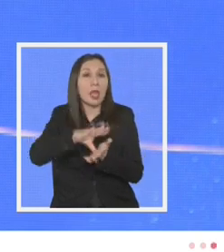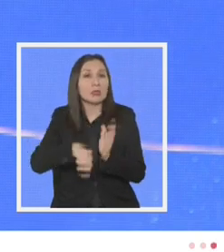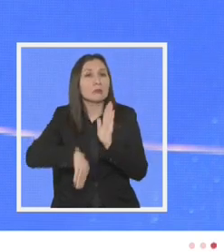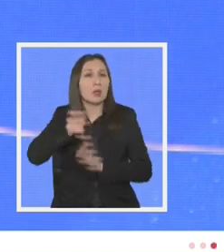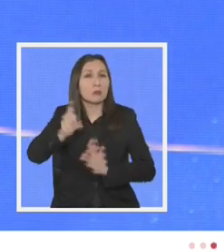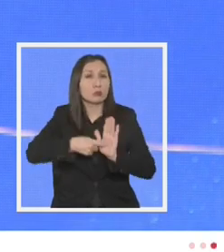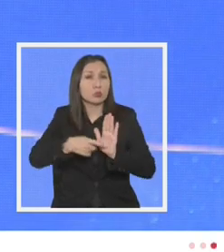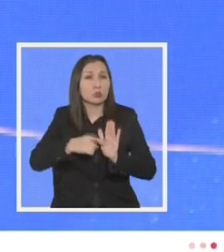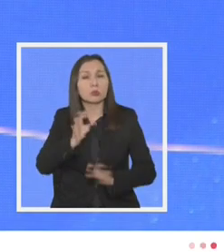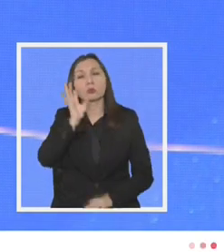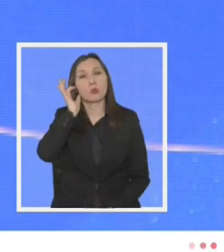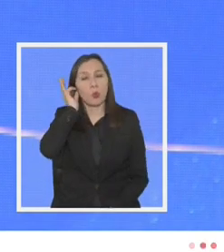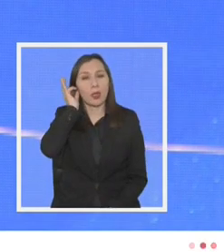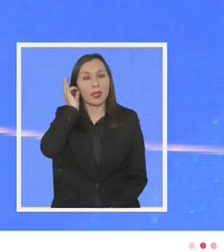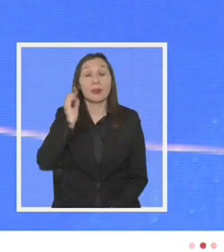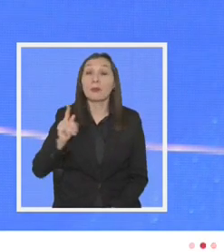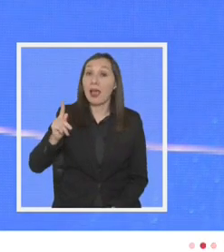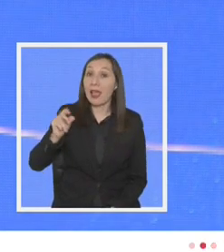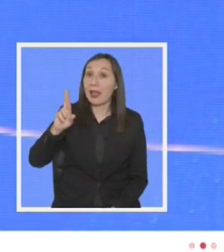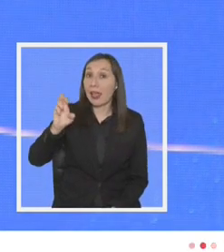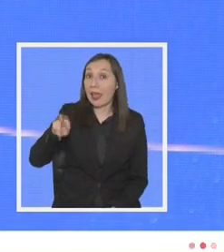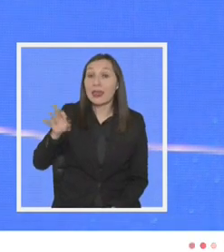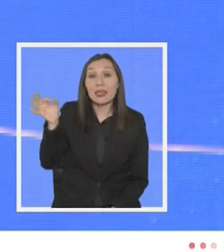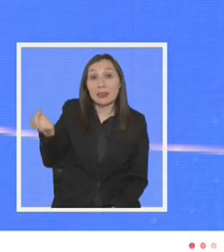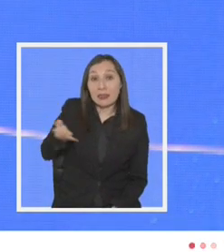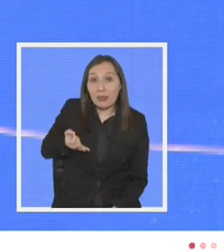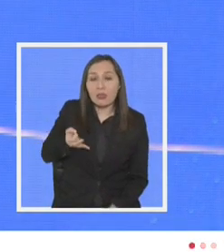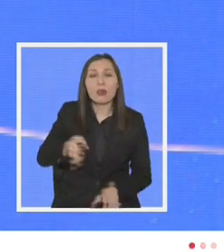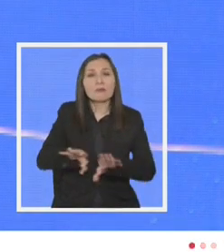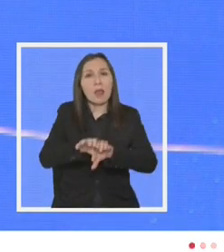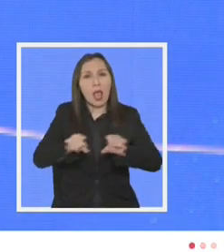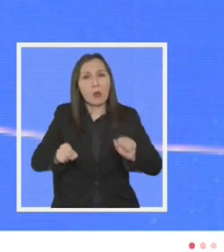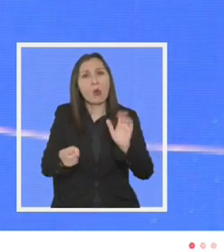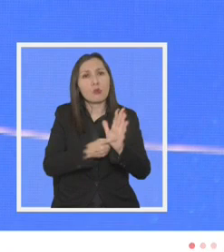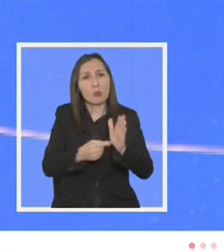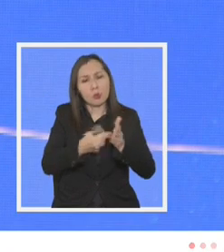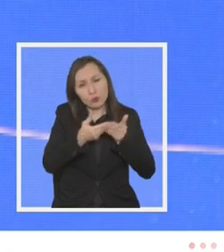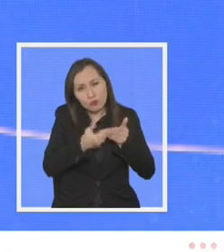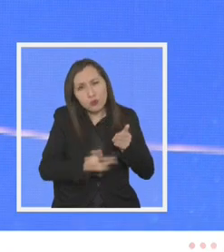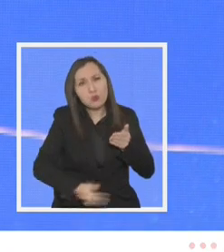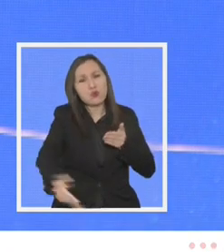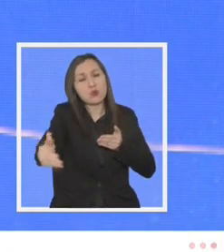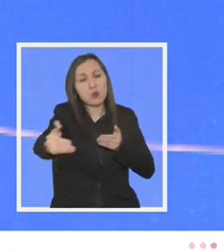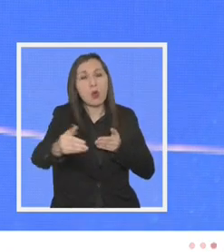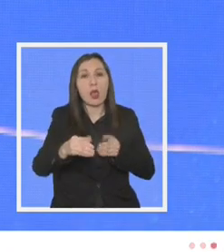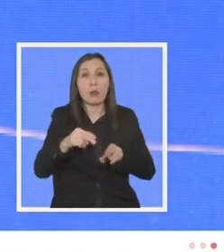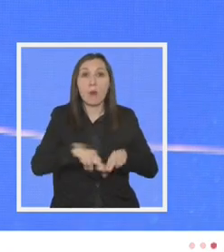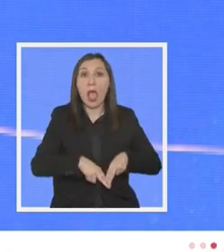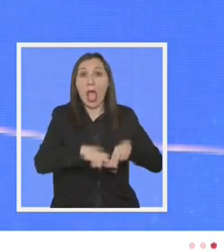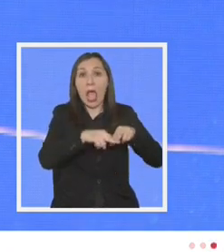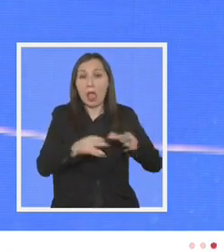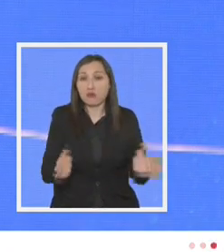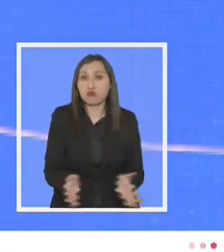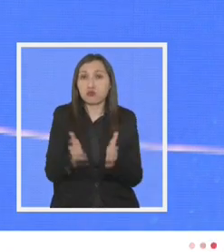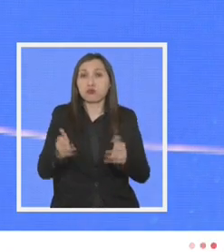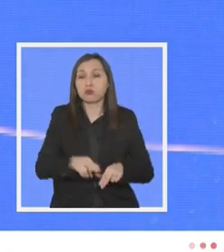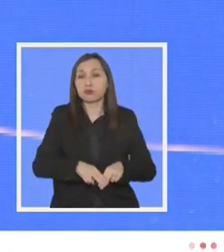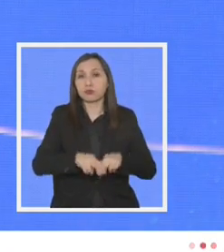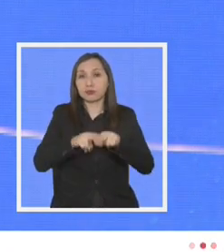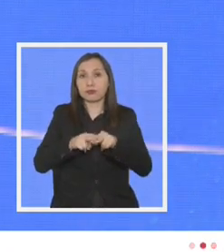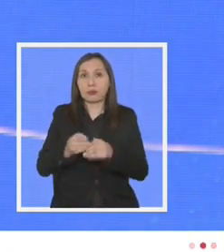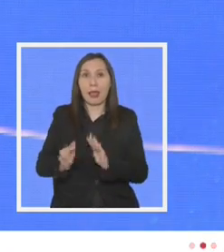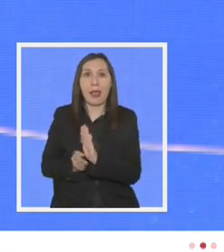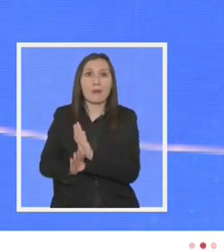mujeres Karen nos plantea la necesidad de un pacto tributario de largo plazo que promueva el ahorro la inversión y el crecimiento